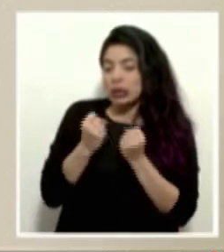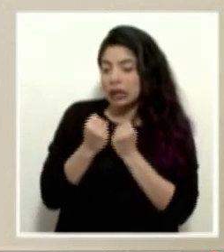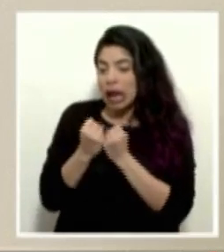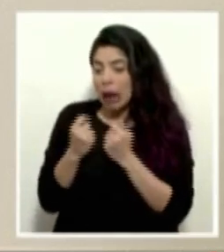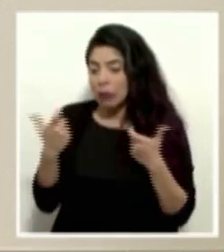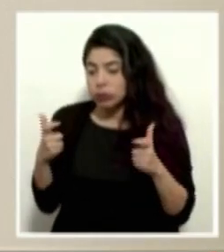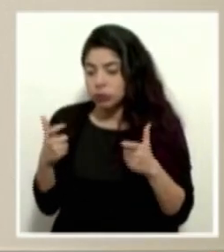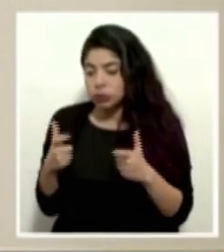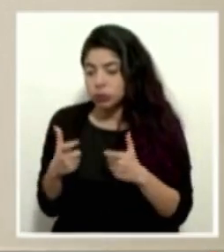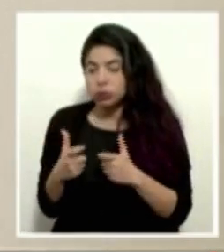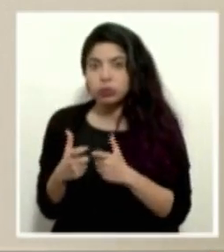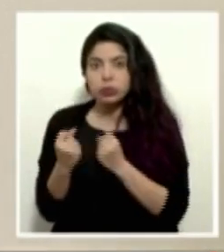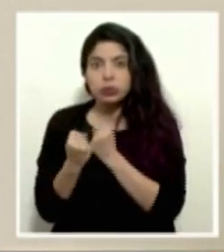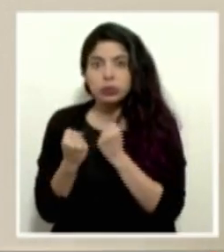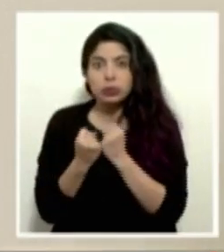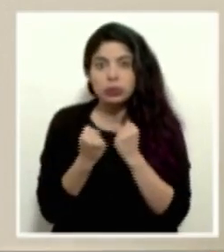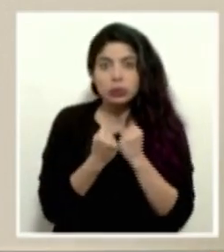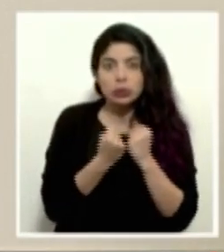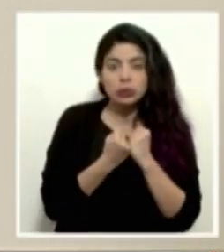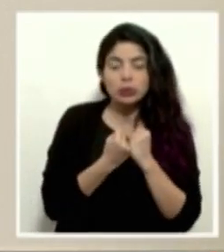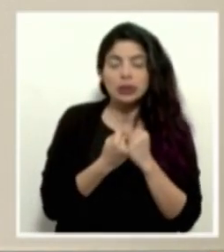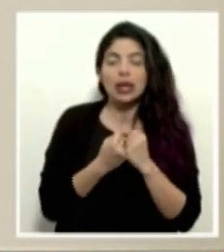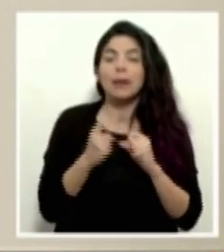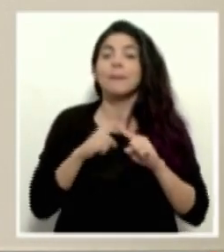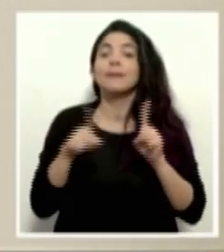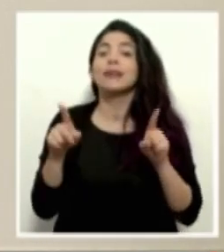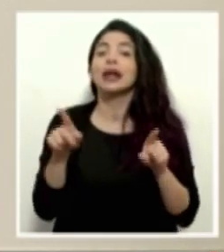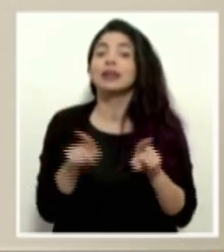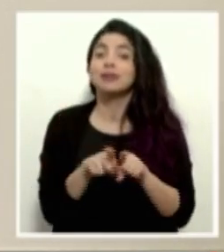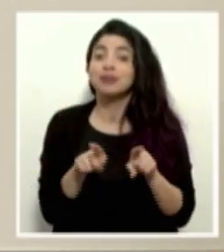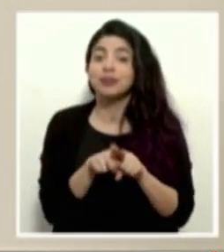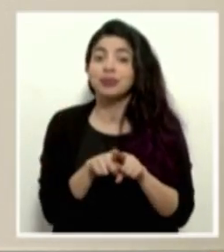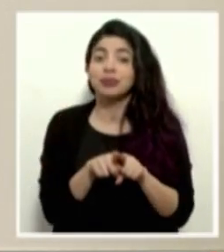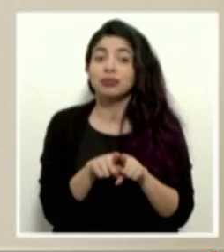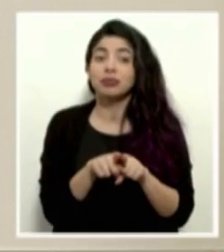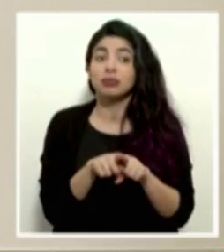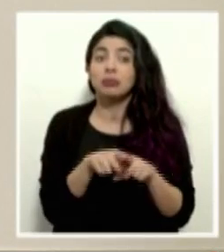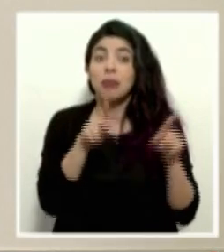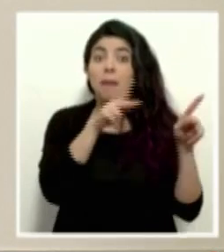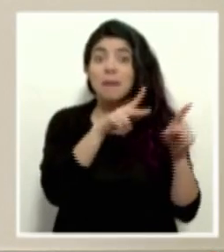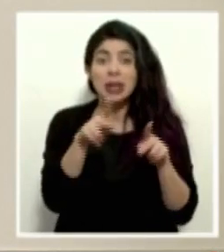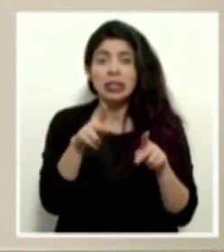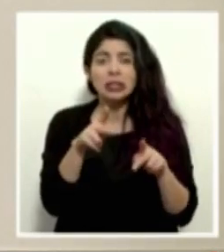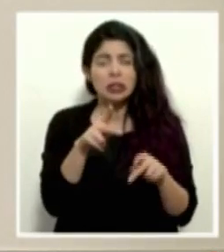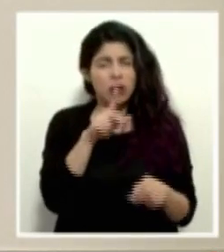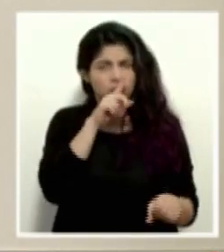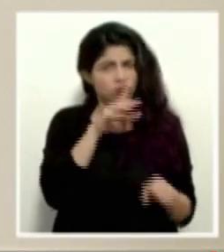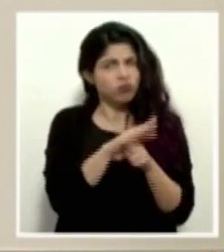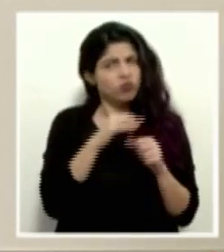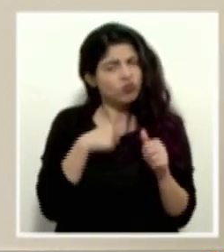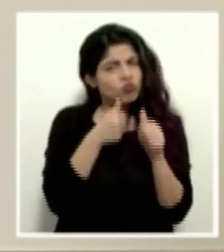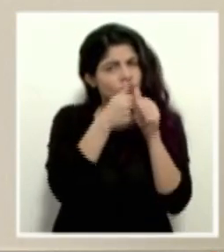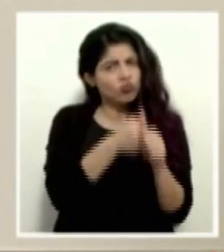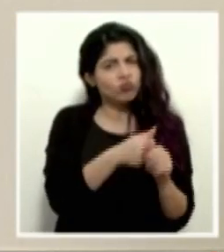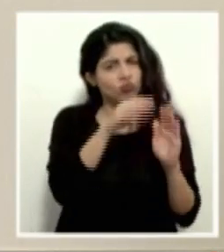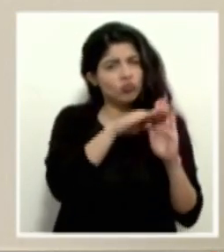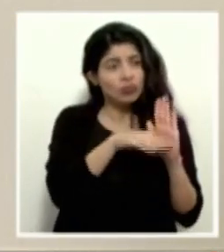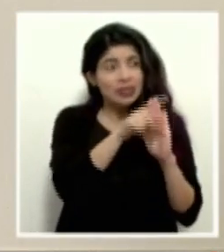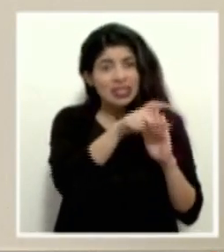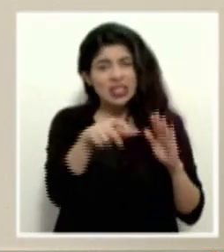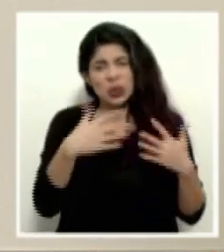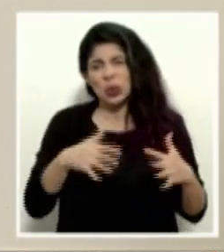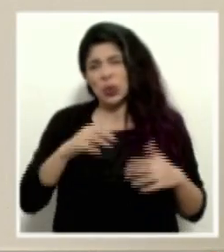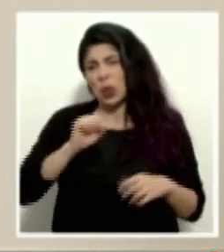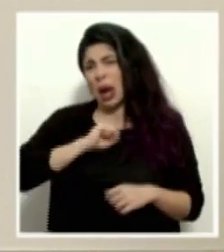se están disminuyendo importantemente, pero también todos los que se están matriculados en cumplir las medidas sanitarias son de verdad